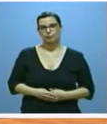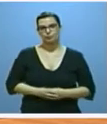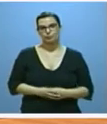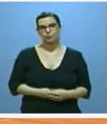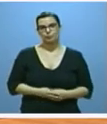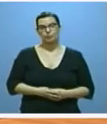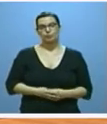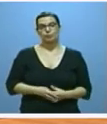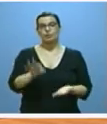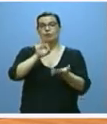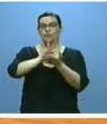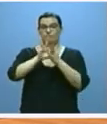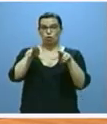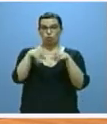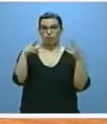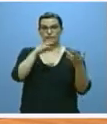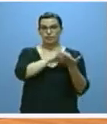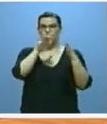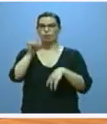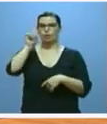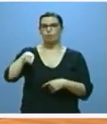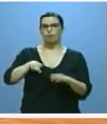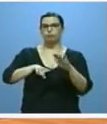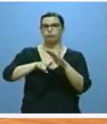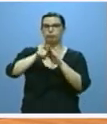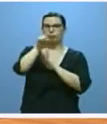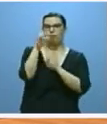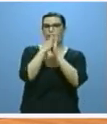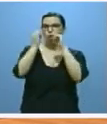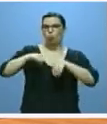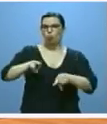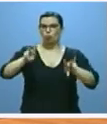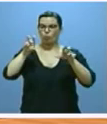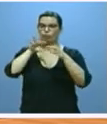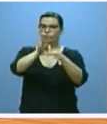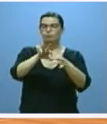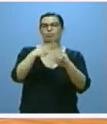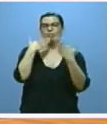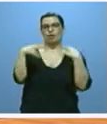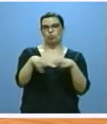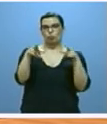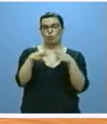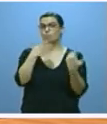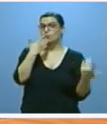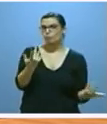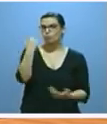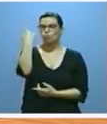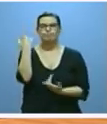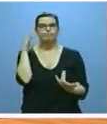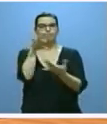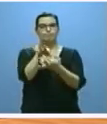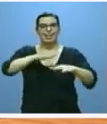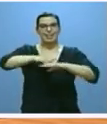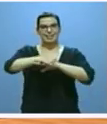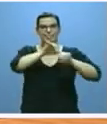Los servicios sociales de Castilla y León también han seguido evolucionando con nuevos e importantes acuerdos del diálogo social. Uno de ellos se ha referido a la